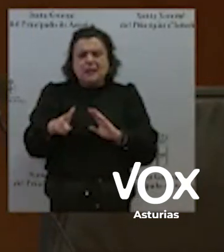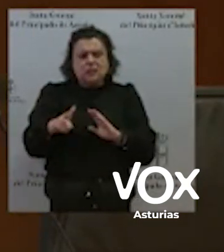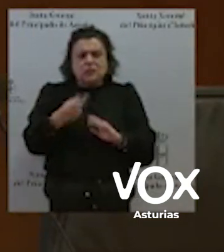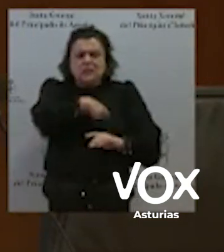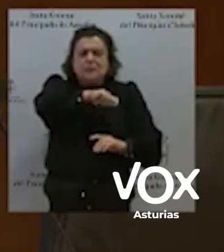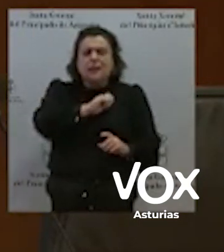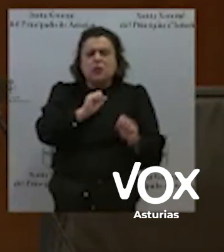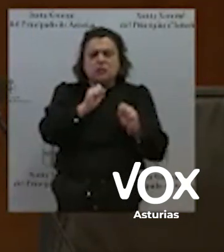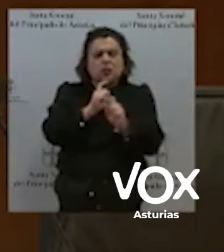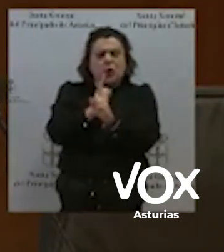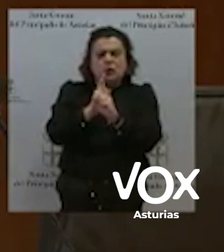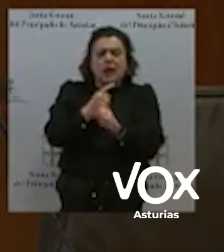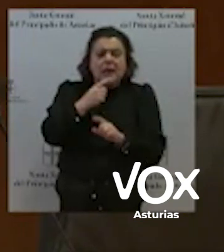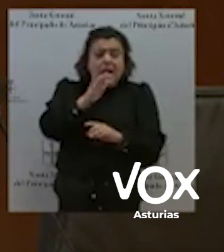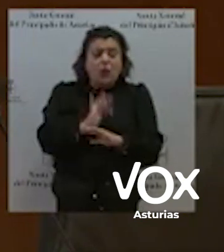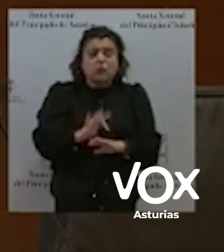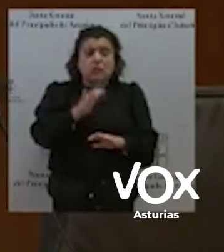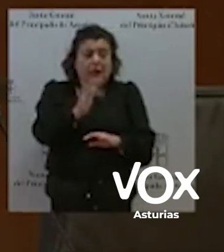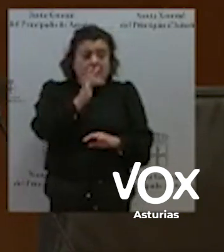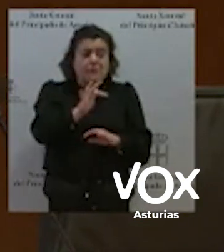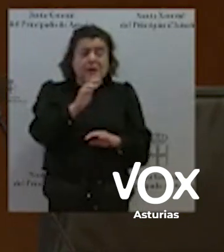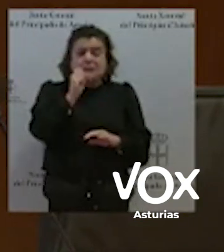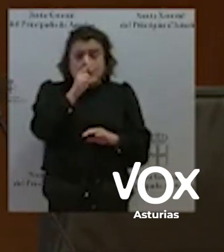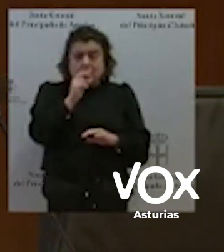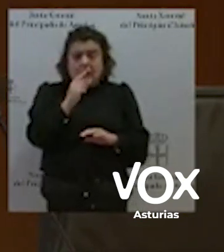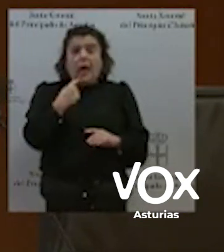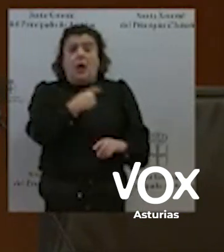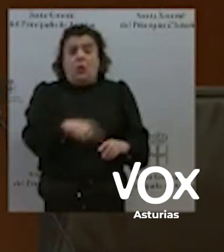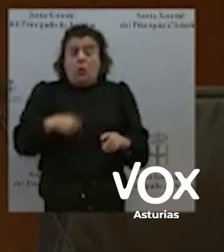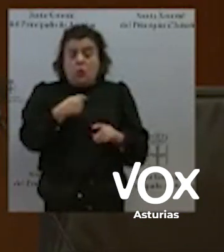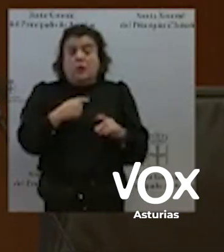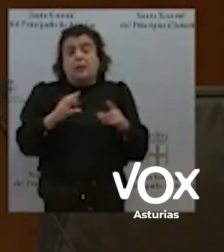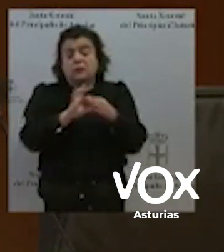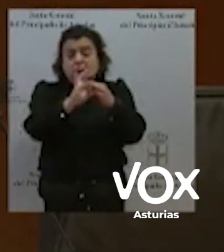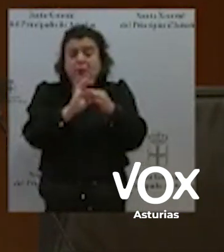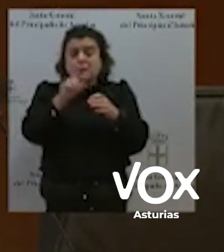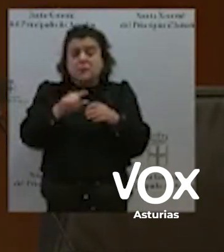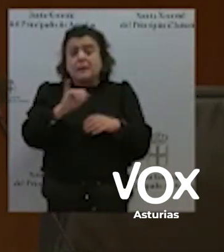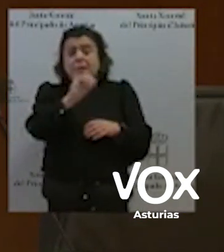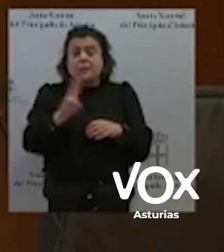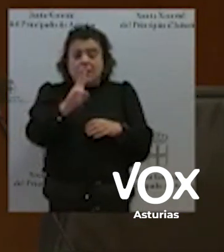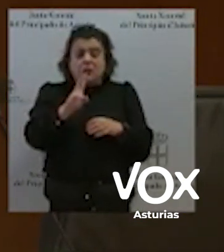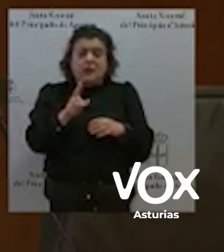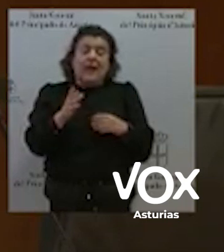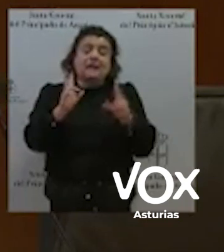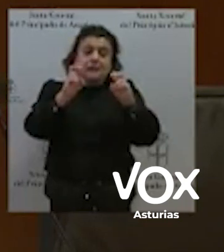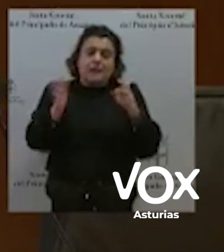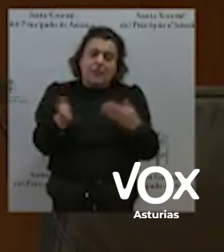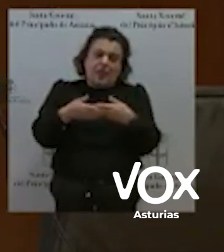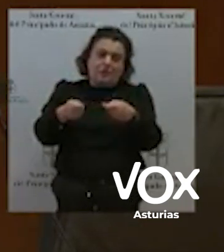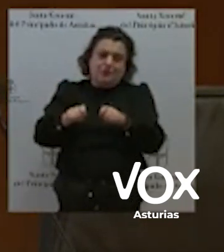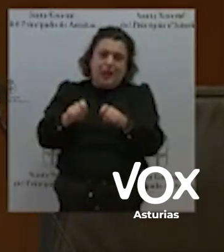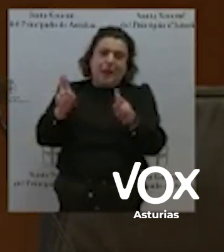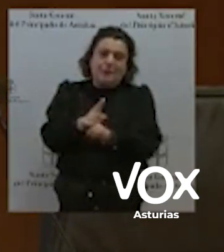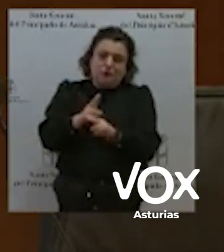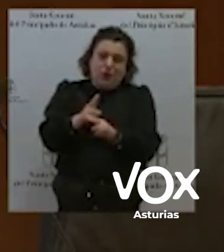Gobierno del Partido Socialista, de Unidas Podemos y de Izquierda Unida, el cerrojazo al Congreso. Así que, por favor, no me abre de constitucionalistas, porque el PSOE precisamente